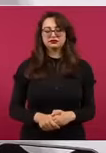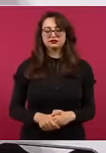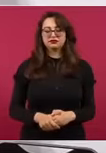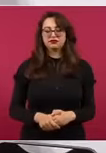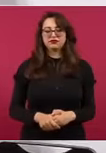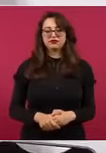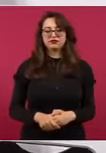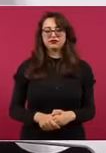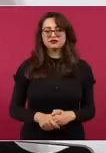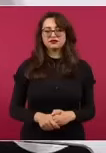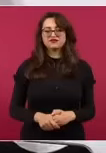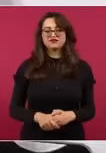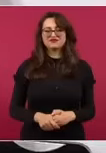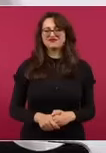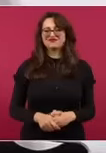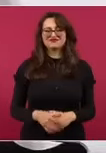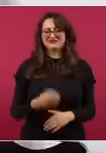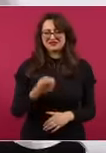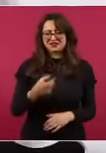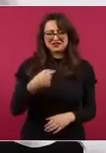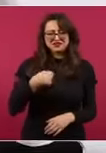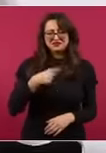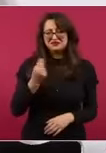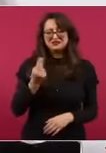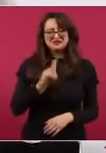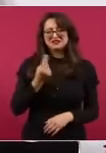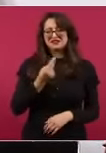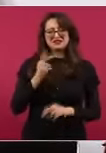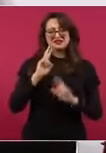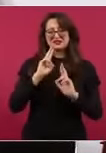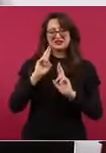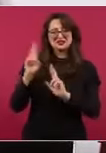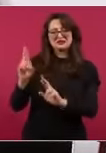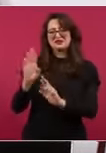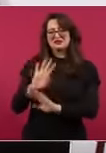conviene responderles, están muy desacreditados. ¡Gracias! ¡Gracias!